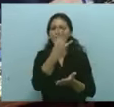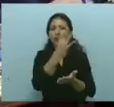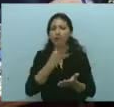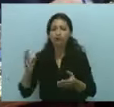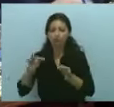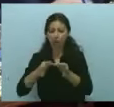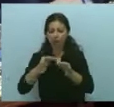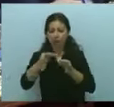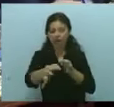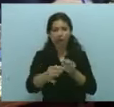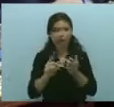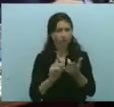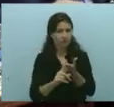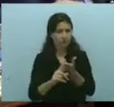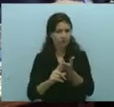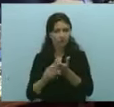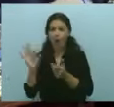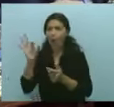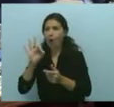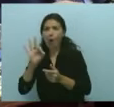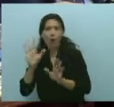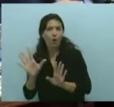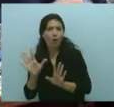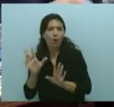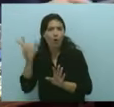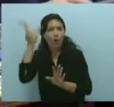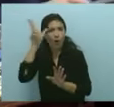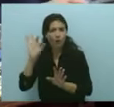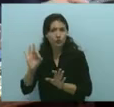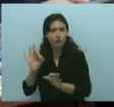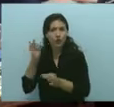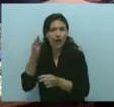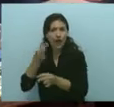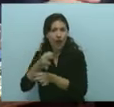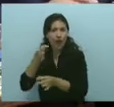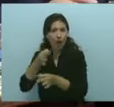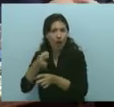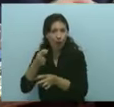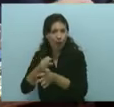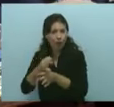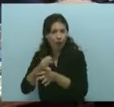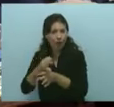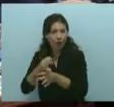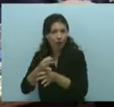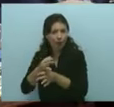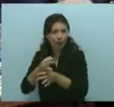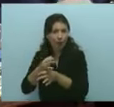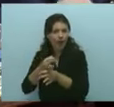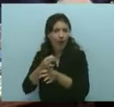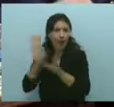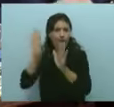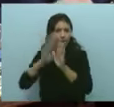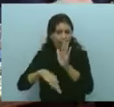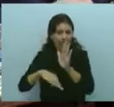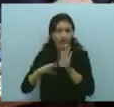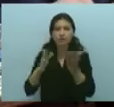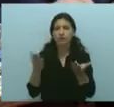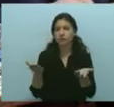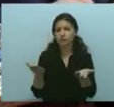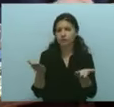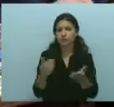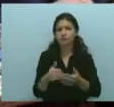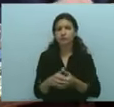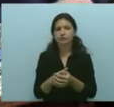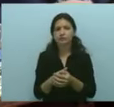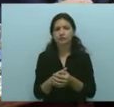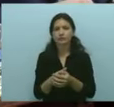escuelas, 80 escuelas como la Patagonia Argentina que se está construyendo nubes, o la escuela Esteban Echeverría en Peñalosa,